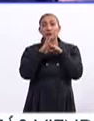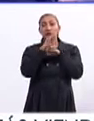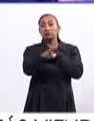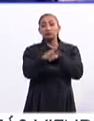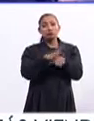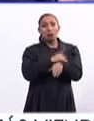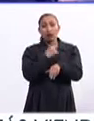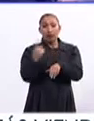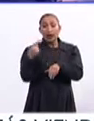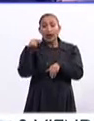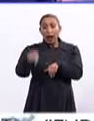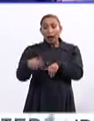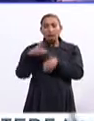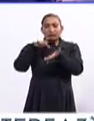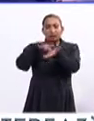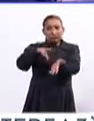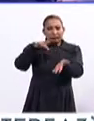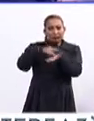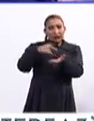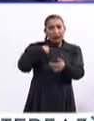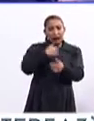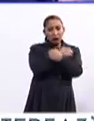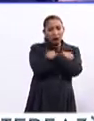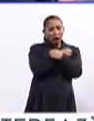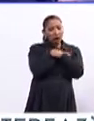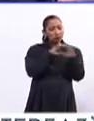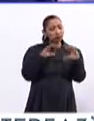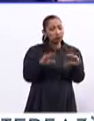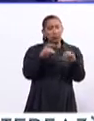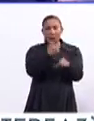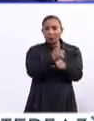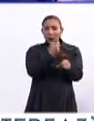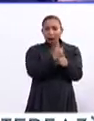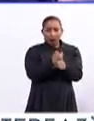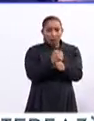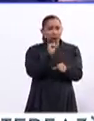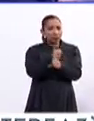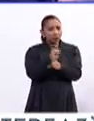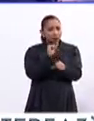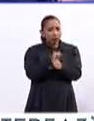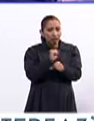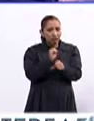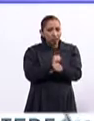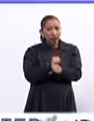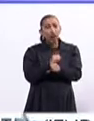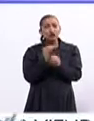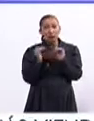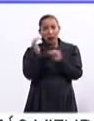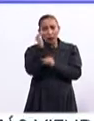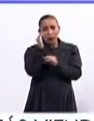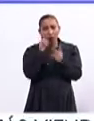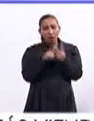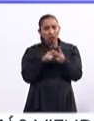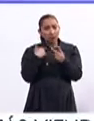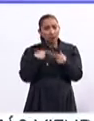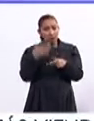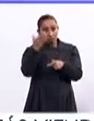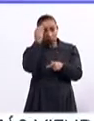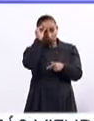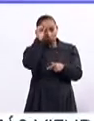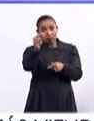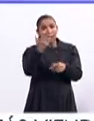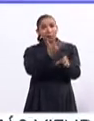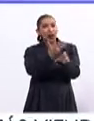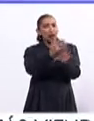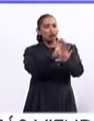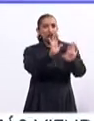¿Por qué? Se les ha invertido desde su educación primaria, su educación secundaria, su educación superior. Son gente preparada, son